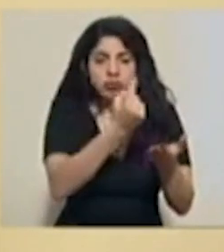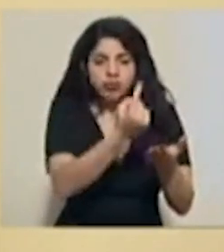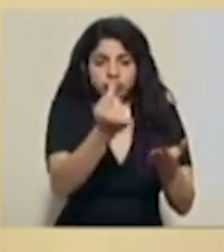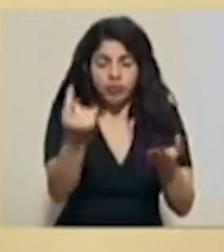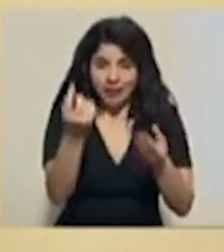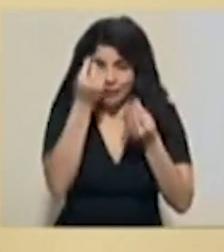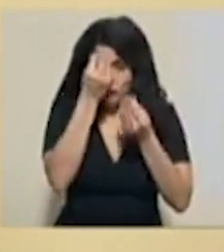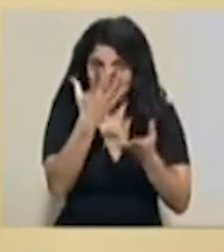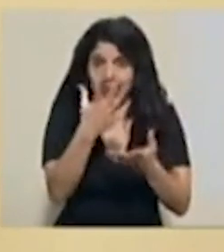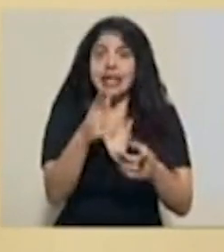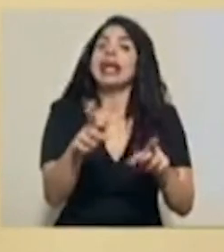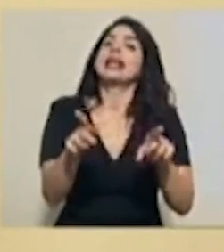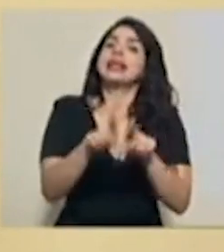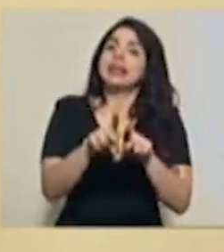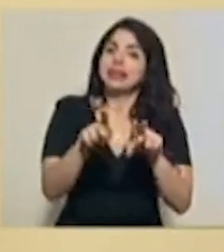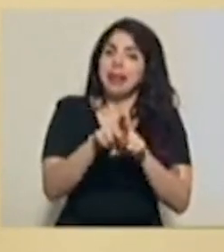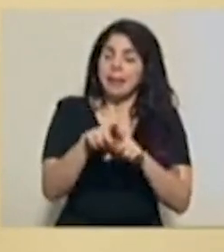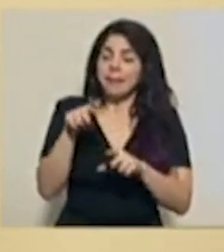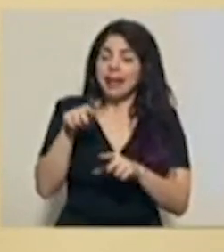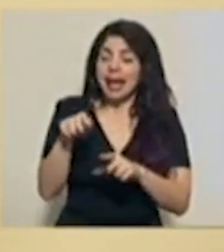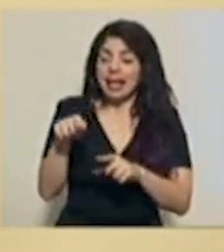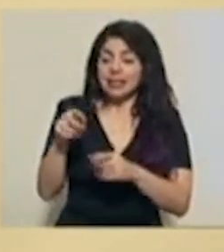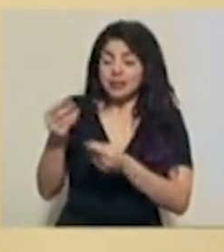que además también se aplicaba